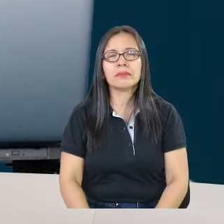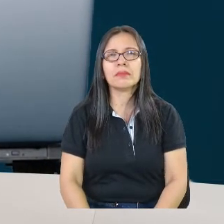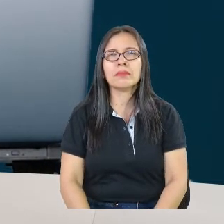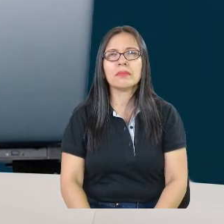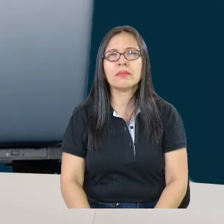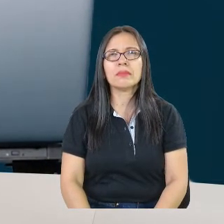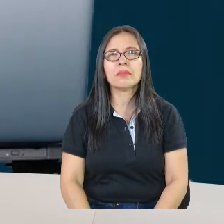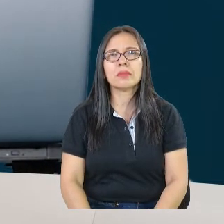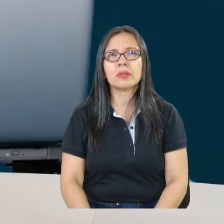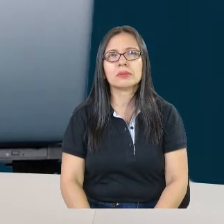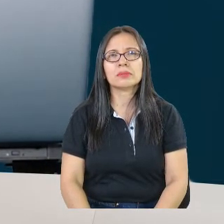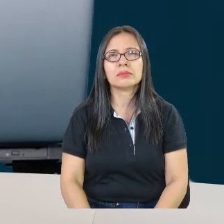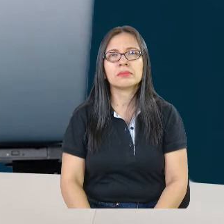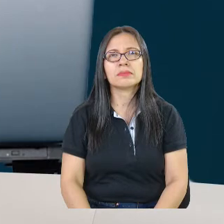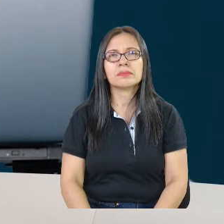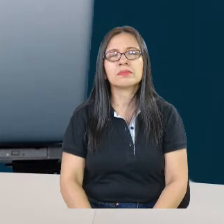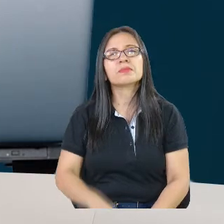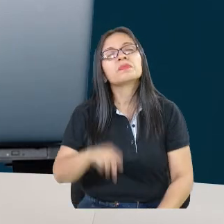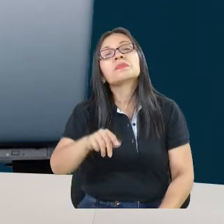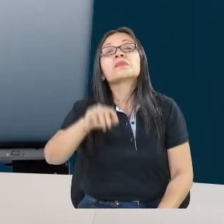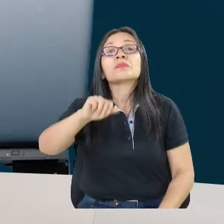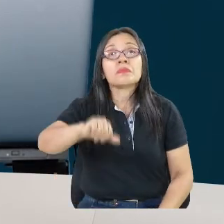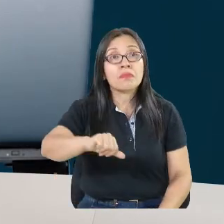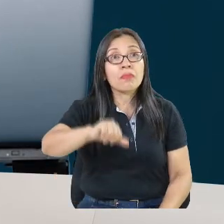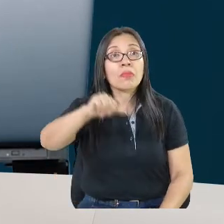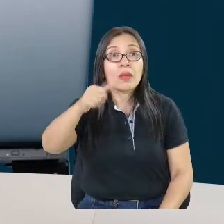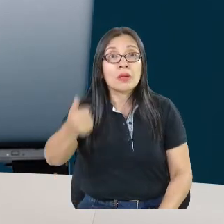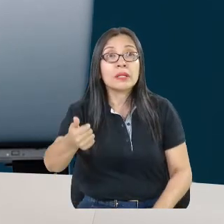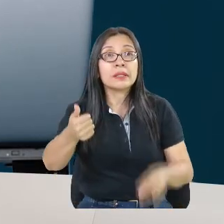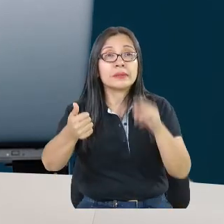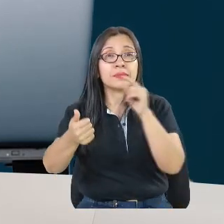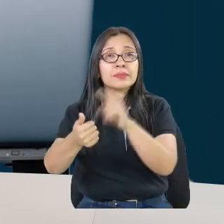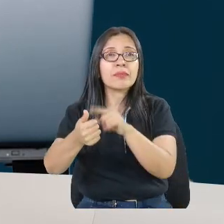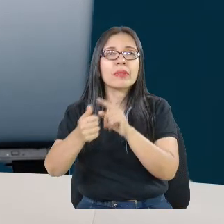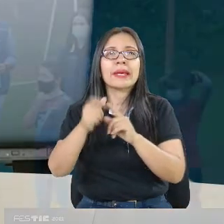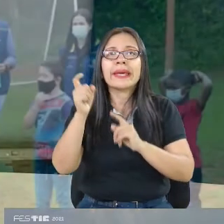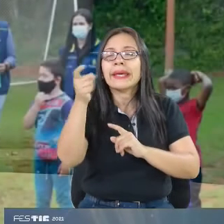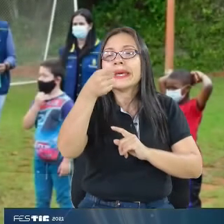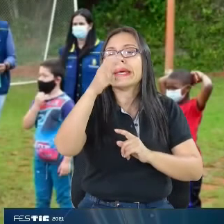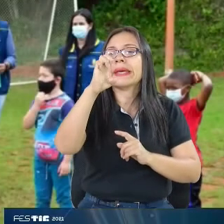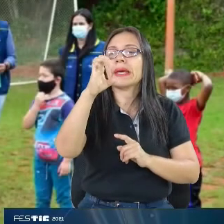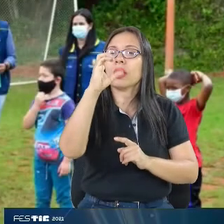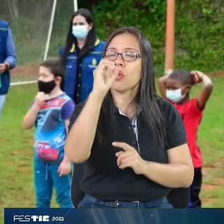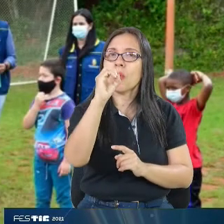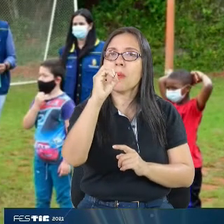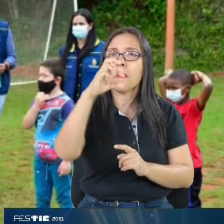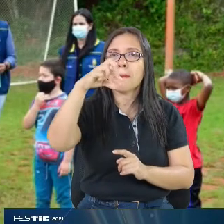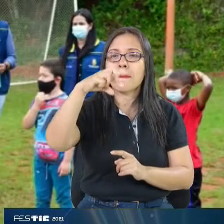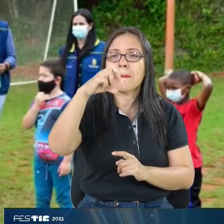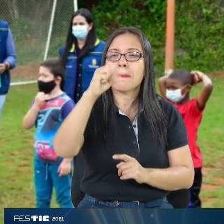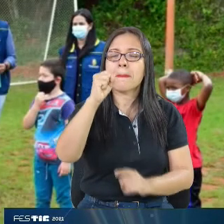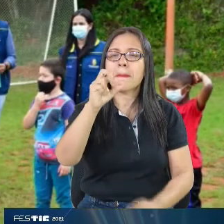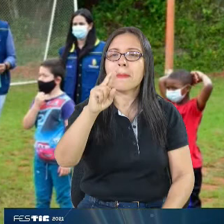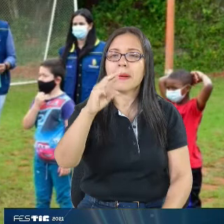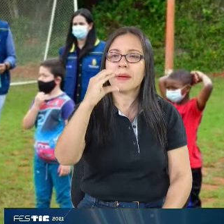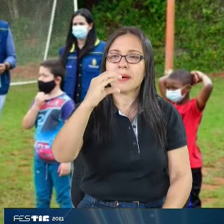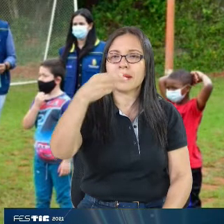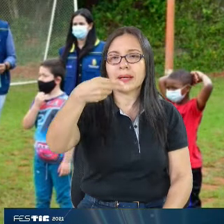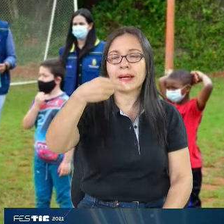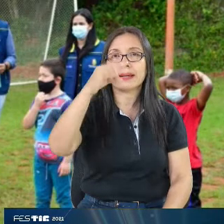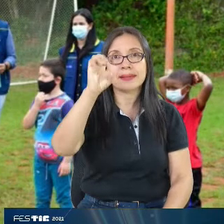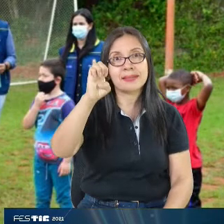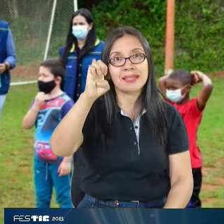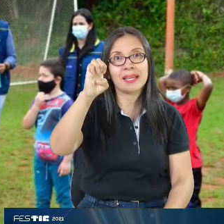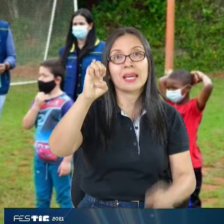Esta otra, digamos, como estrategia es riesgo parche. Riesgo parche es, digamos que una experiencia muy bonita, donde